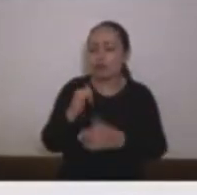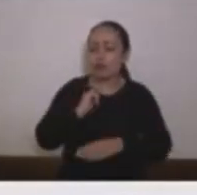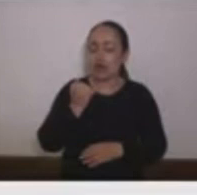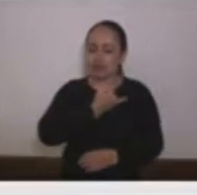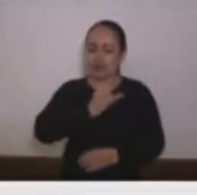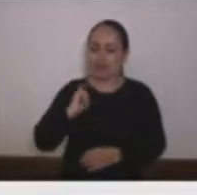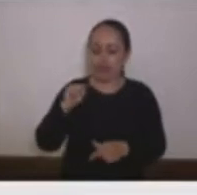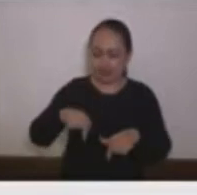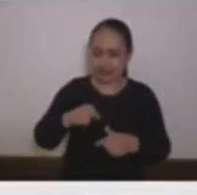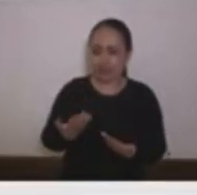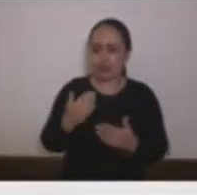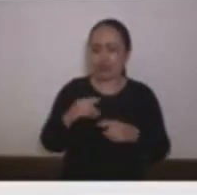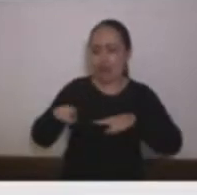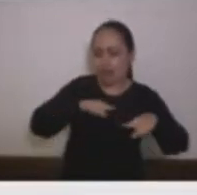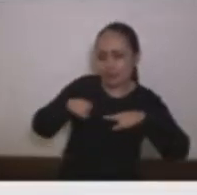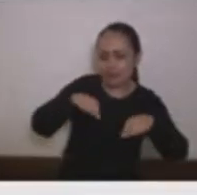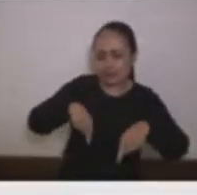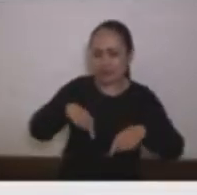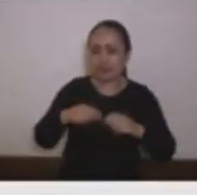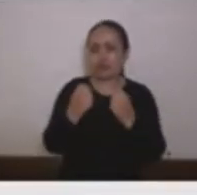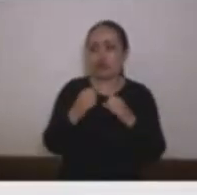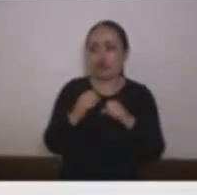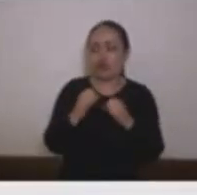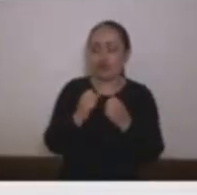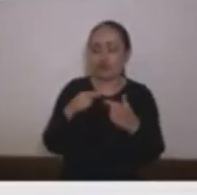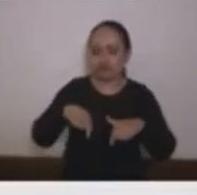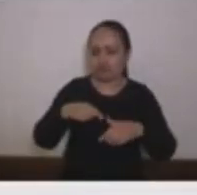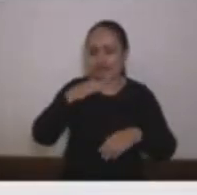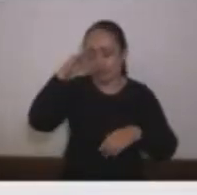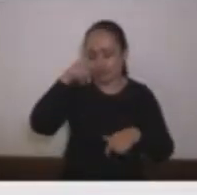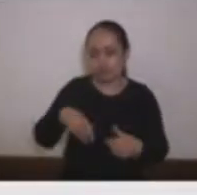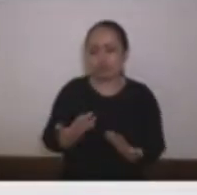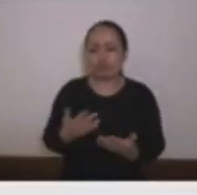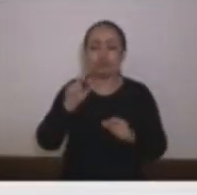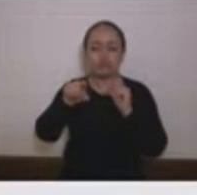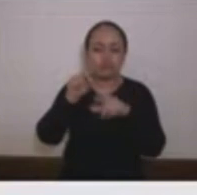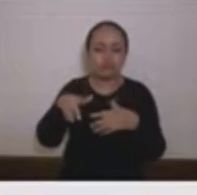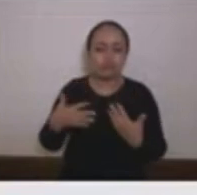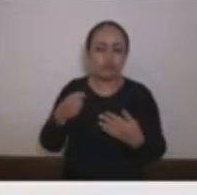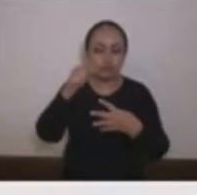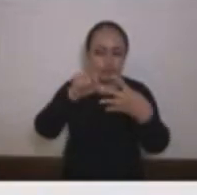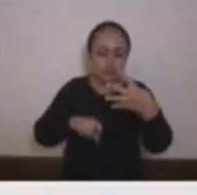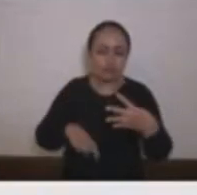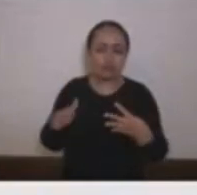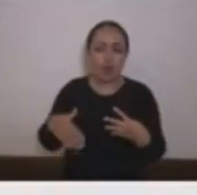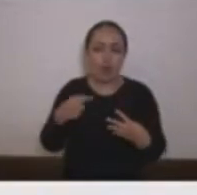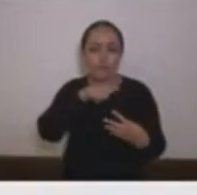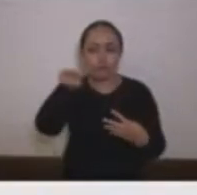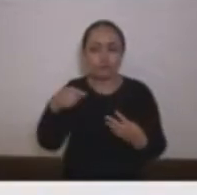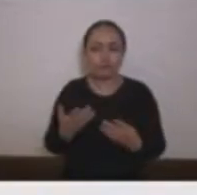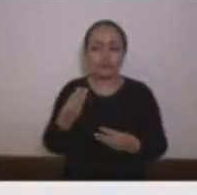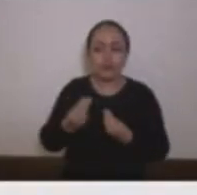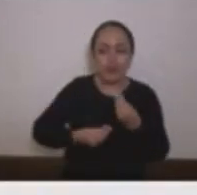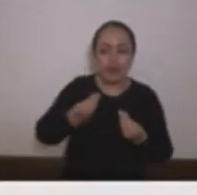a la Administración Municipal quisiera preguntarle también cuál será el criterio que utilizará para proveer los cargos de libre nombramiento y remoción que hacen parte de la